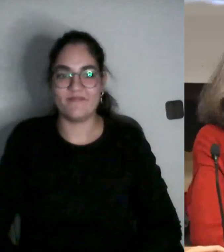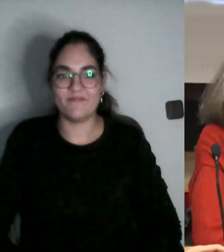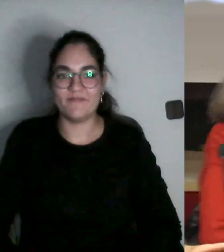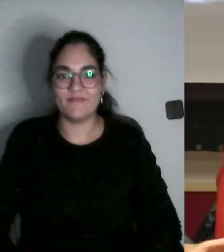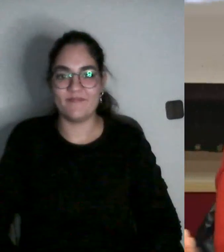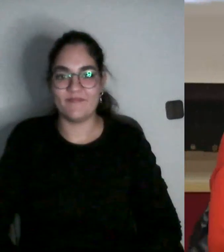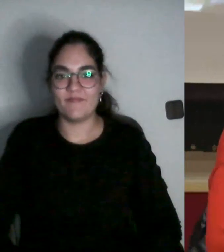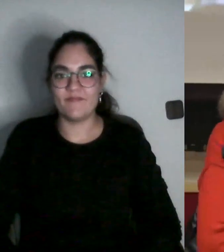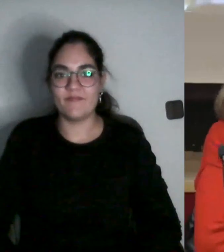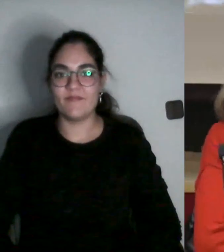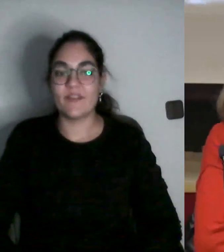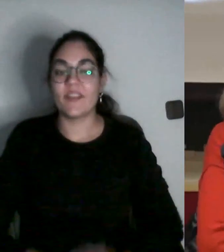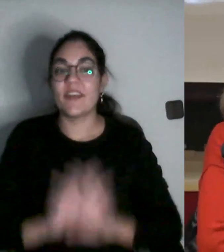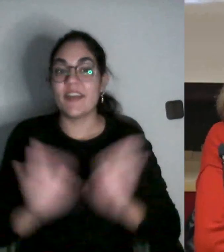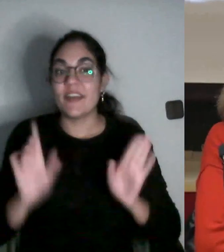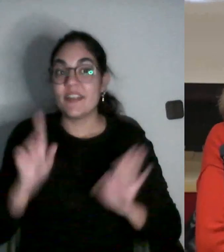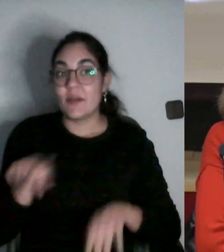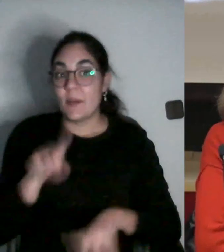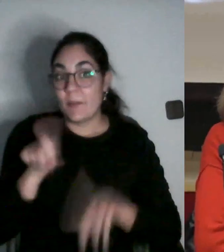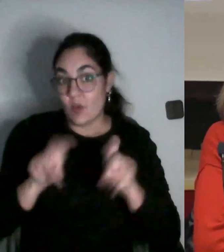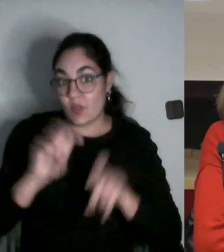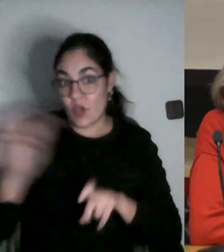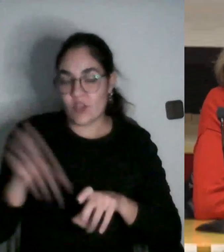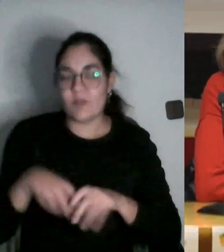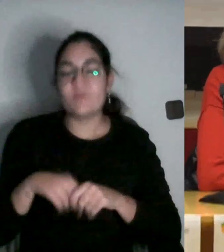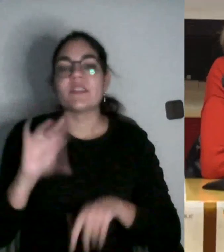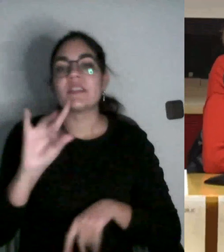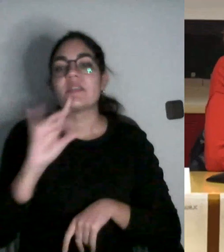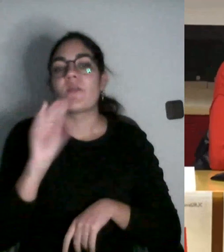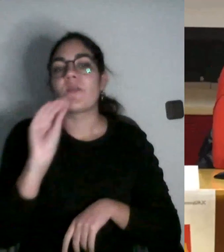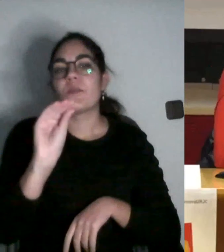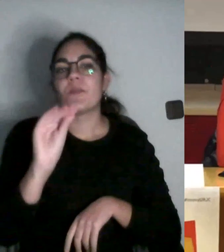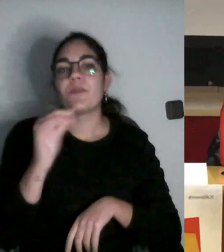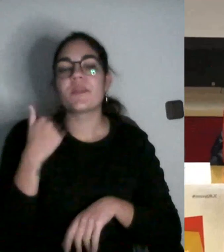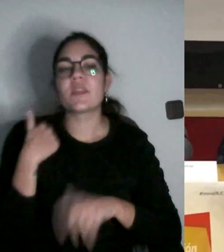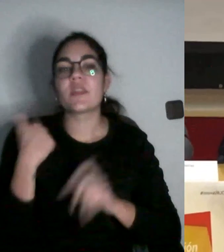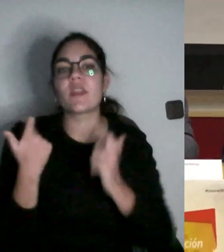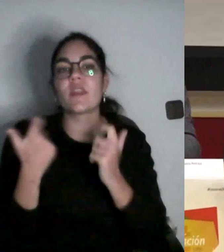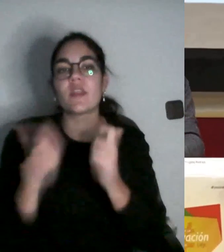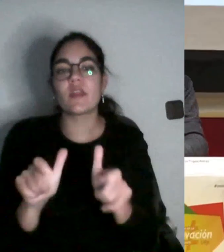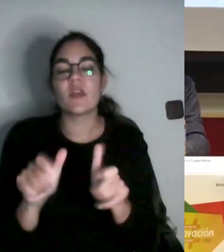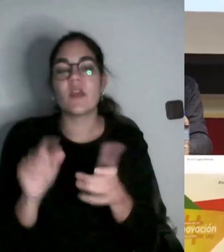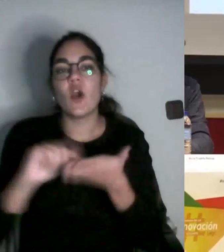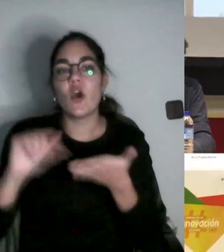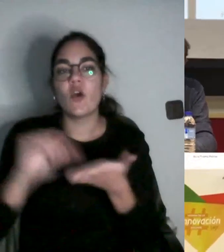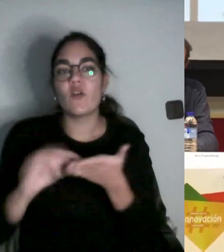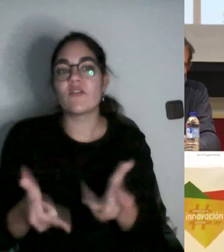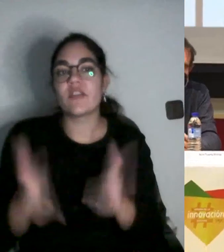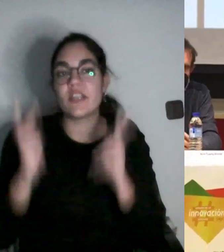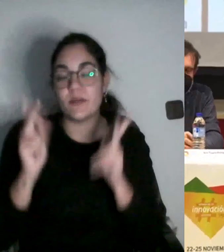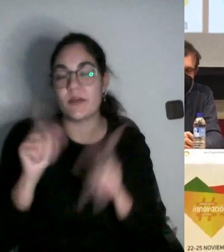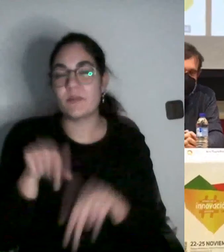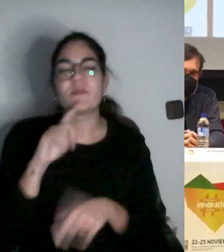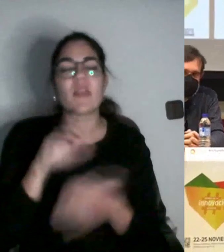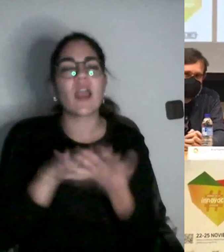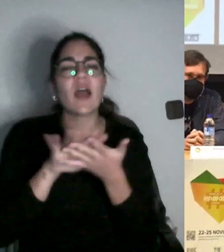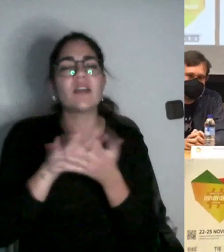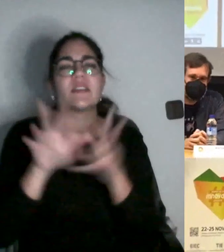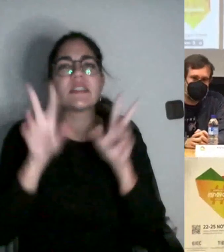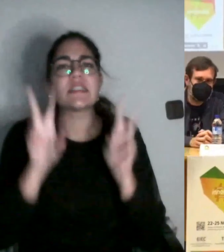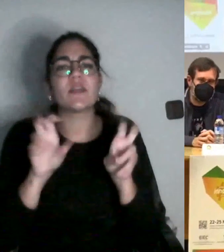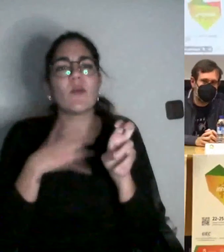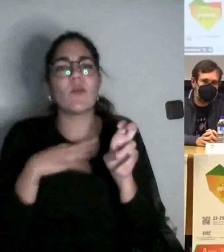pues tenemos una pregunta más sí mi pregunta es para la ofilibre se ha comentado la posibilidad de